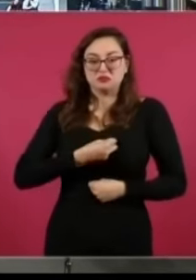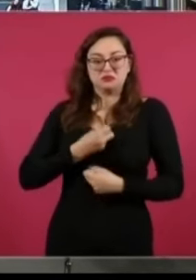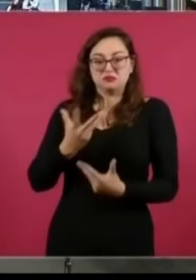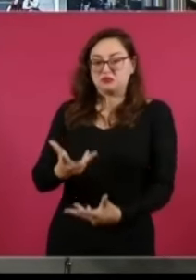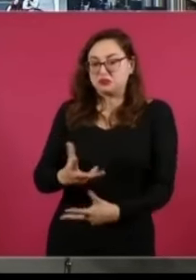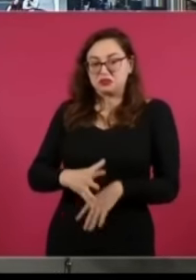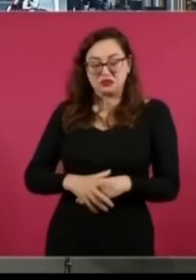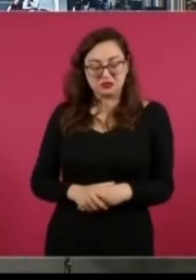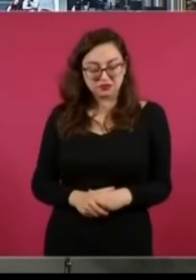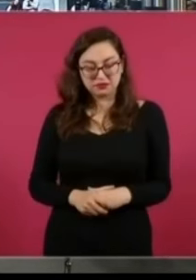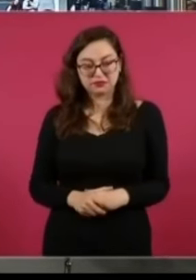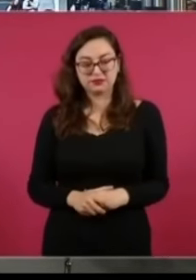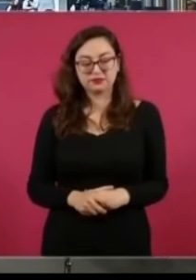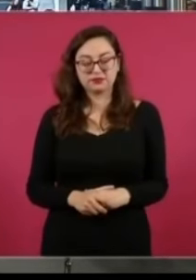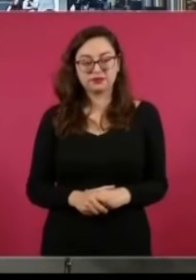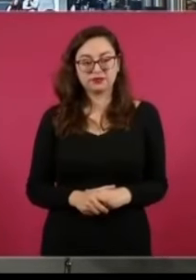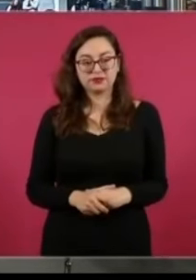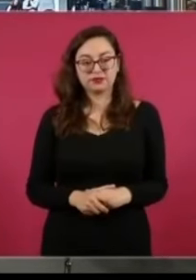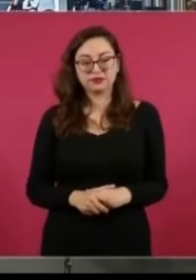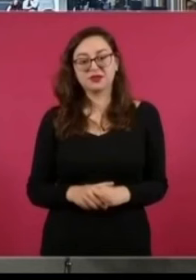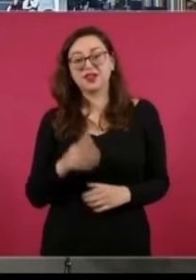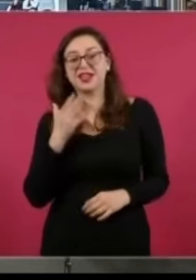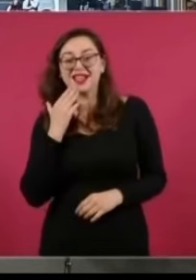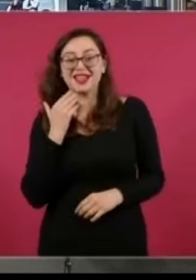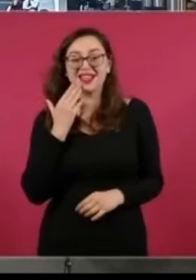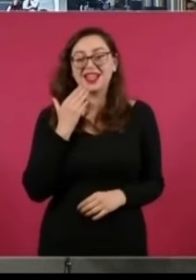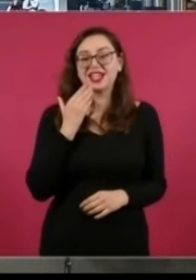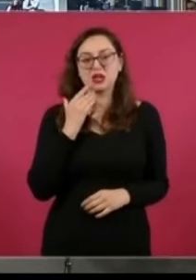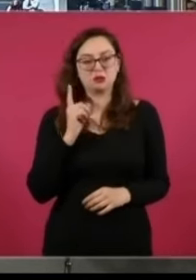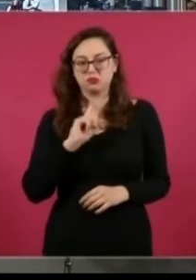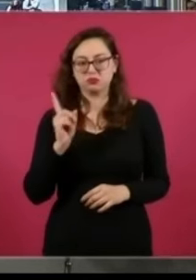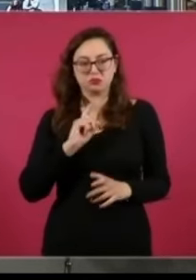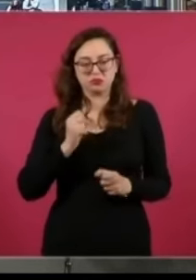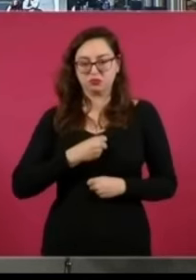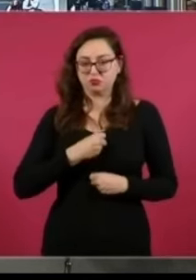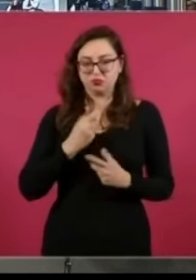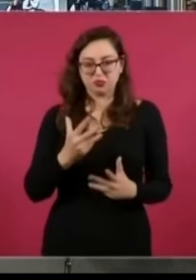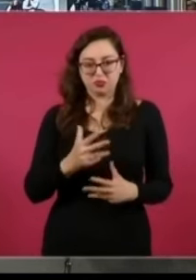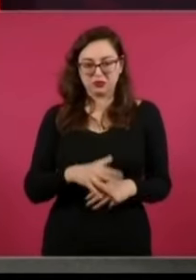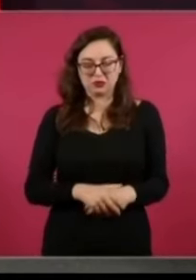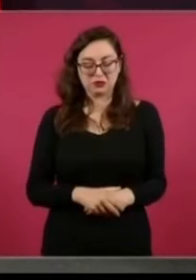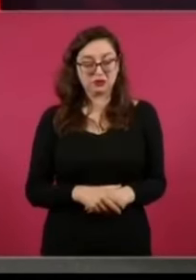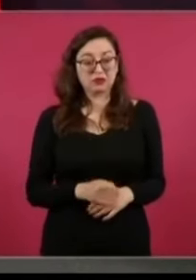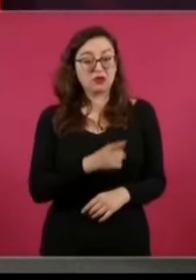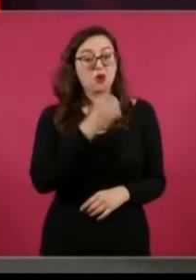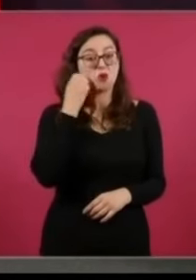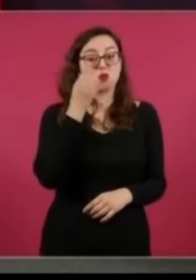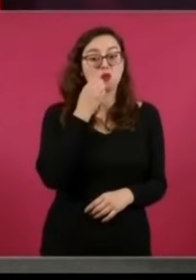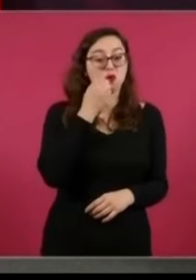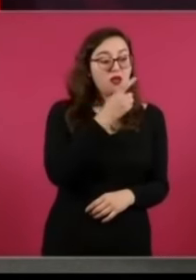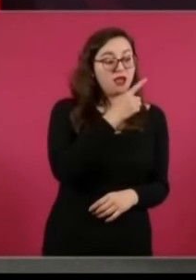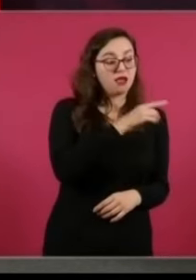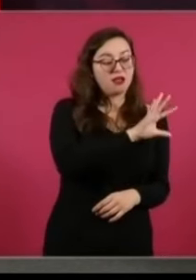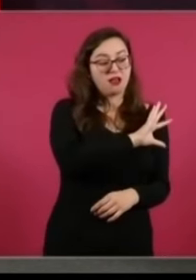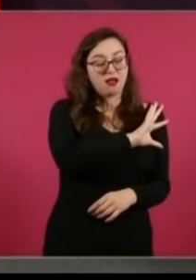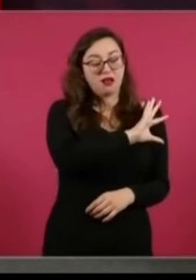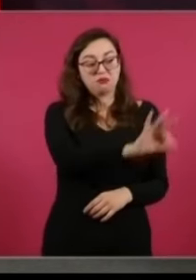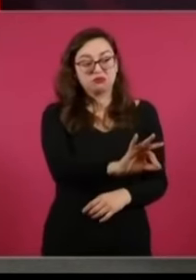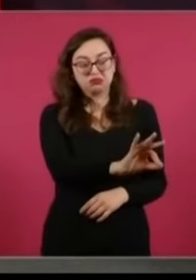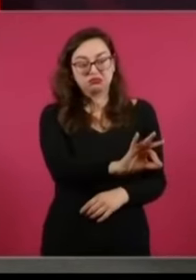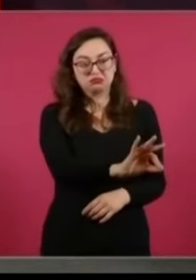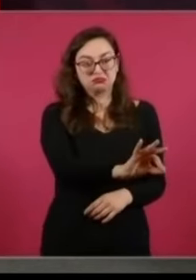corrupción y la impunidad por lo que ocurrió esta mañana en Palacio Nacional? ¿Va a qué, Pepe? Perdón, no te escuché. ¿Va